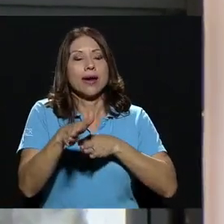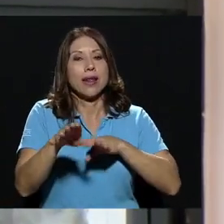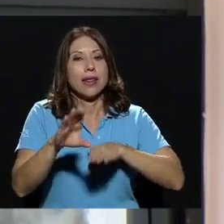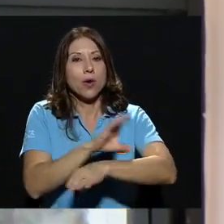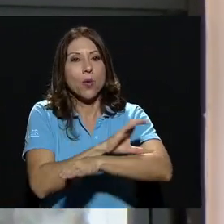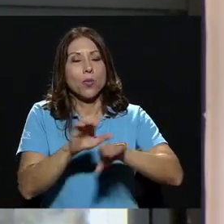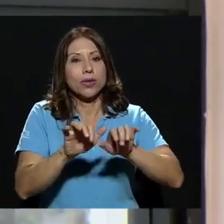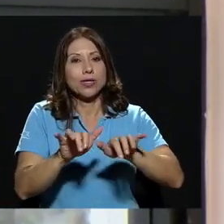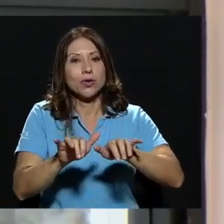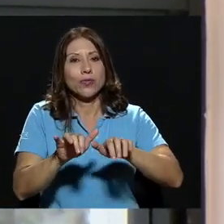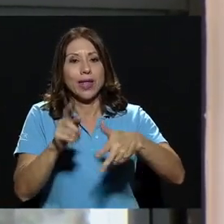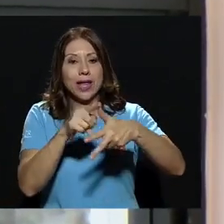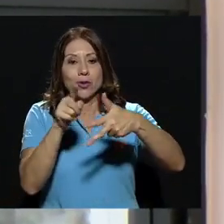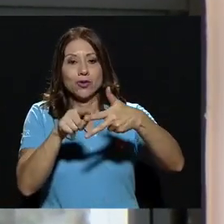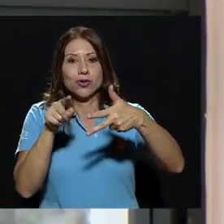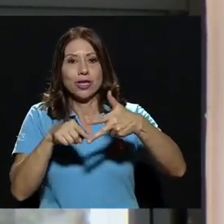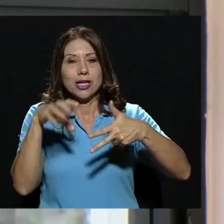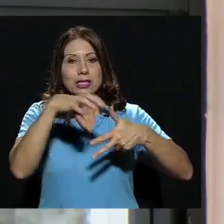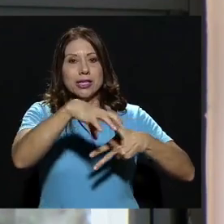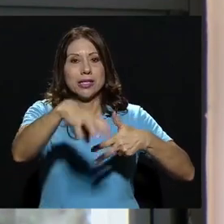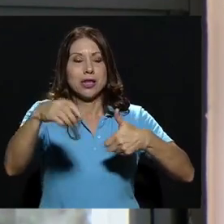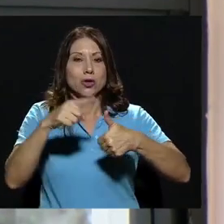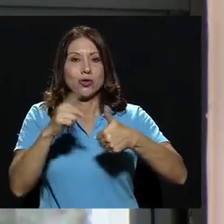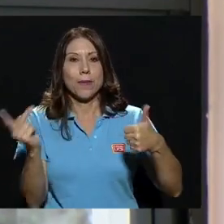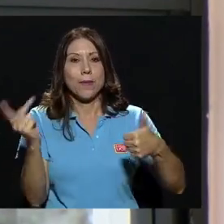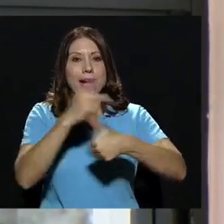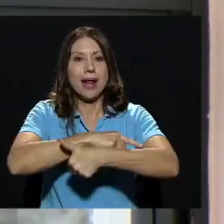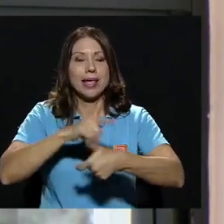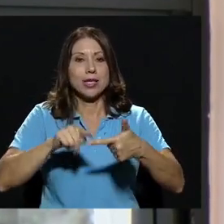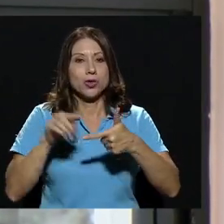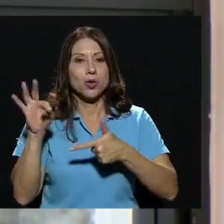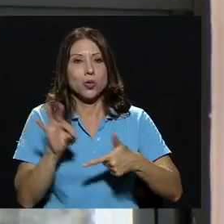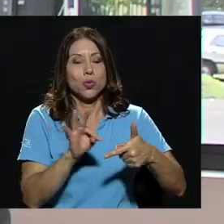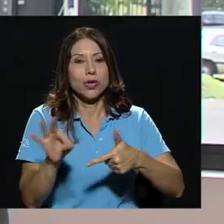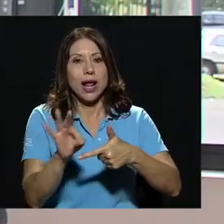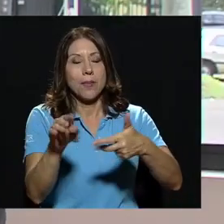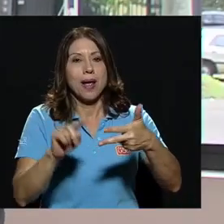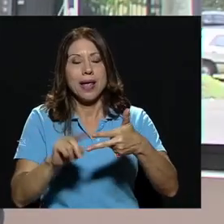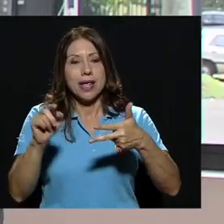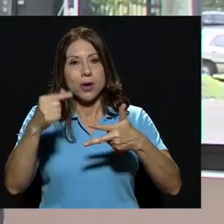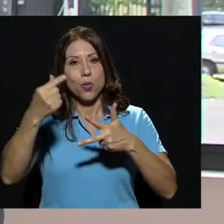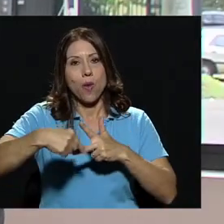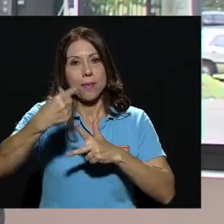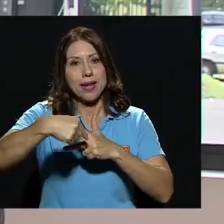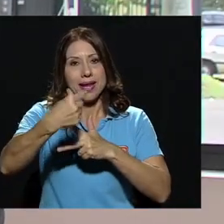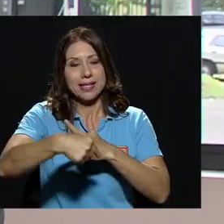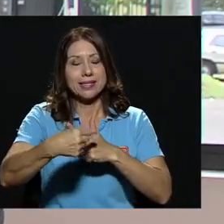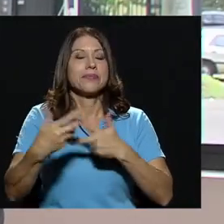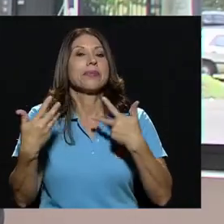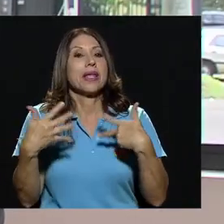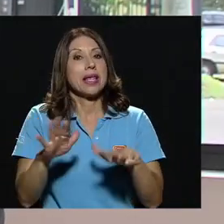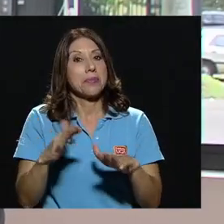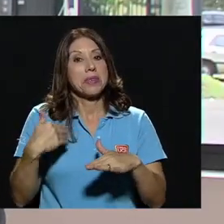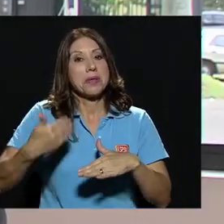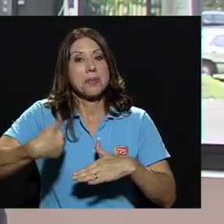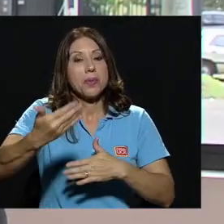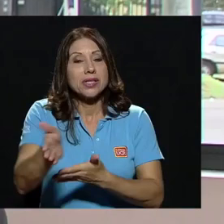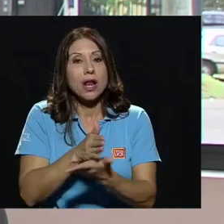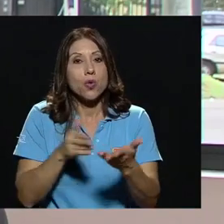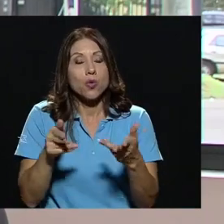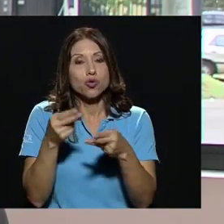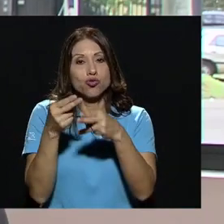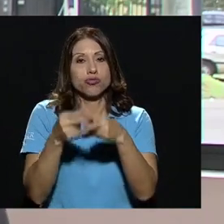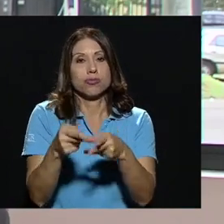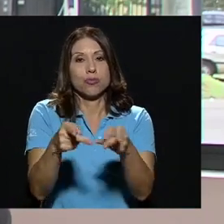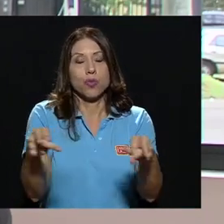en los tres recintos Paraíso, Turrialba y Guápiles. Luego de esos años estuve en algunos puestos